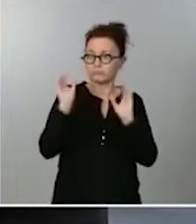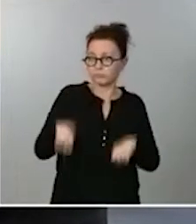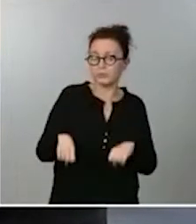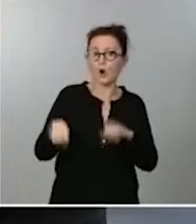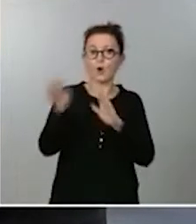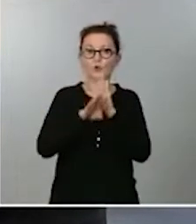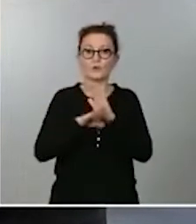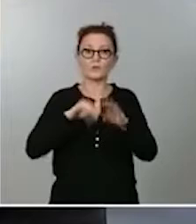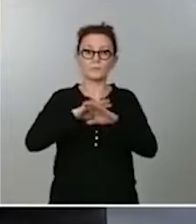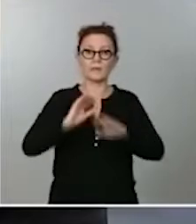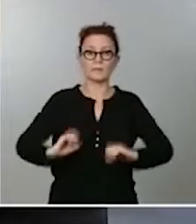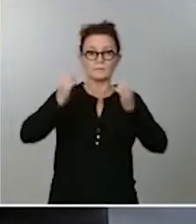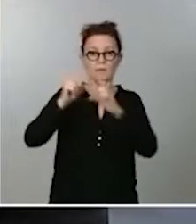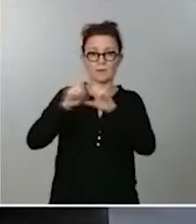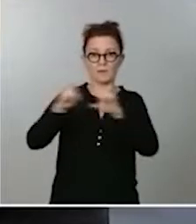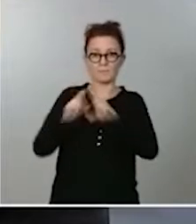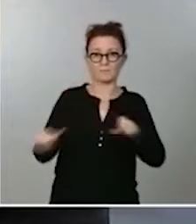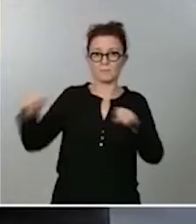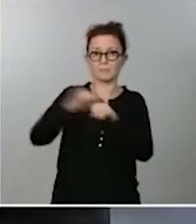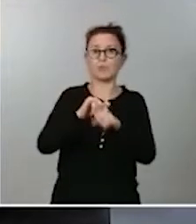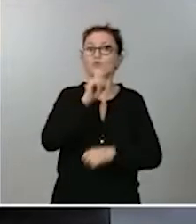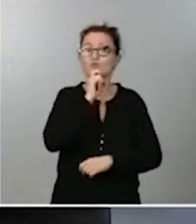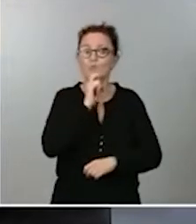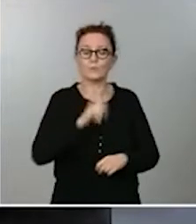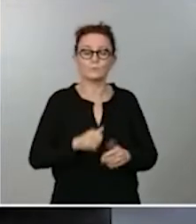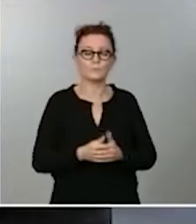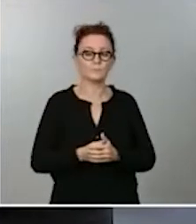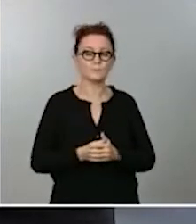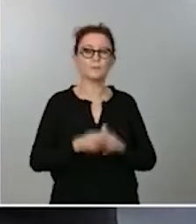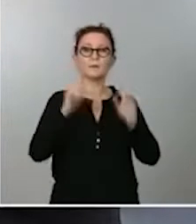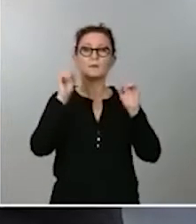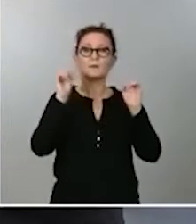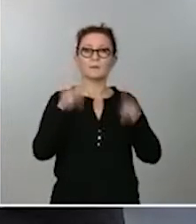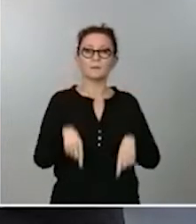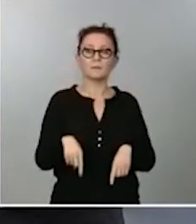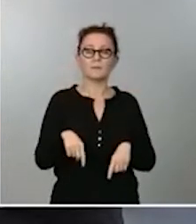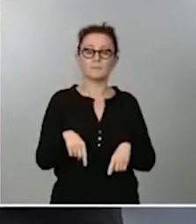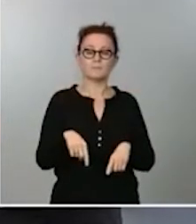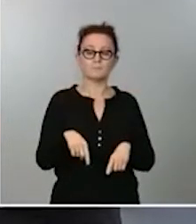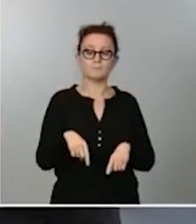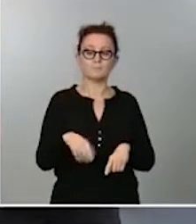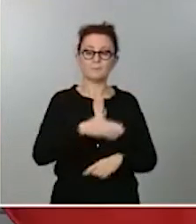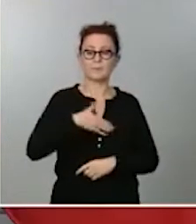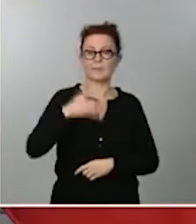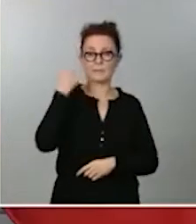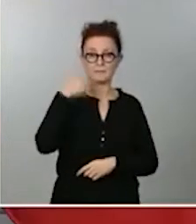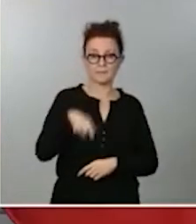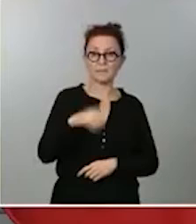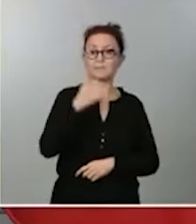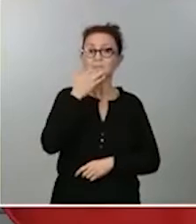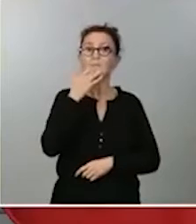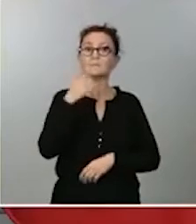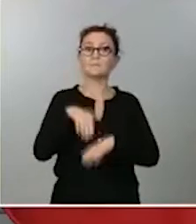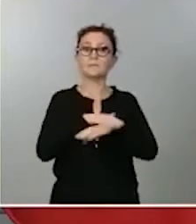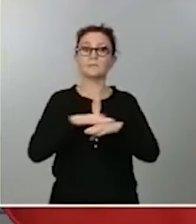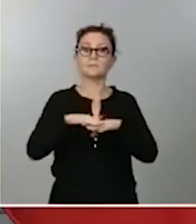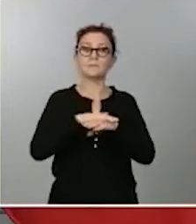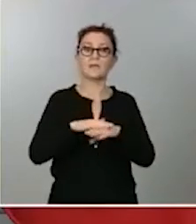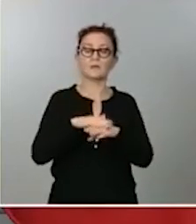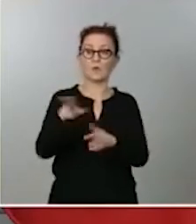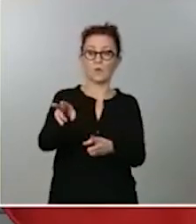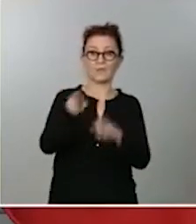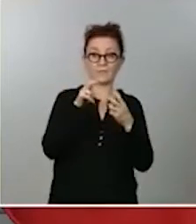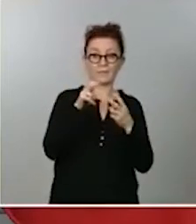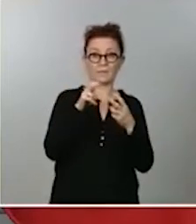Y luego también tenía interés en saber si el Ministerio de Hacienda tiene ya cerrado que no dará a los